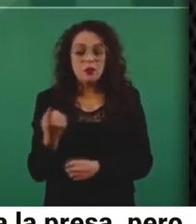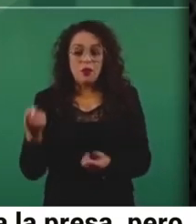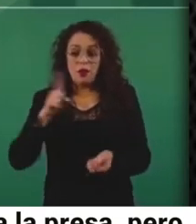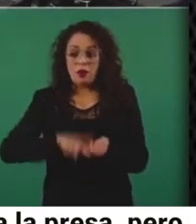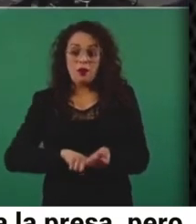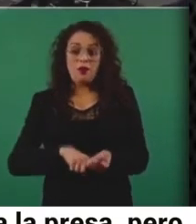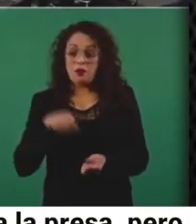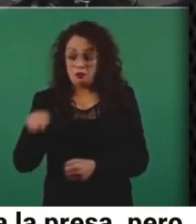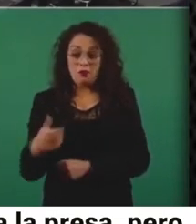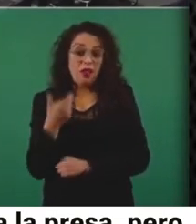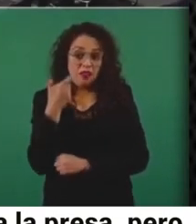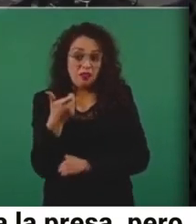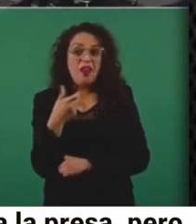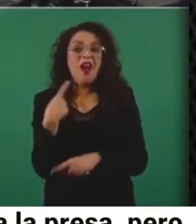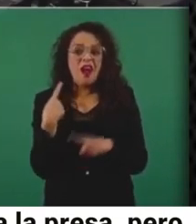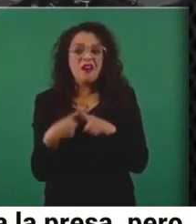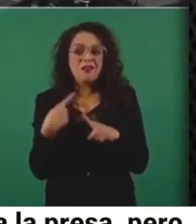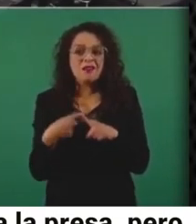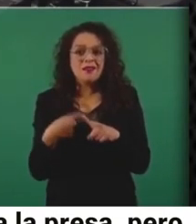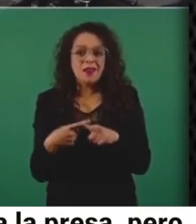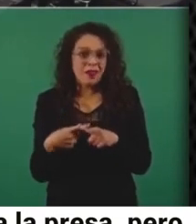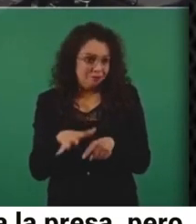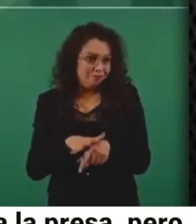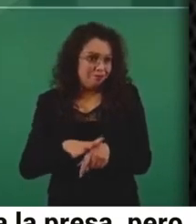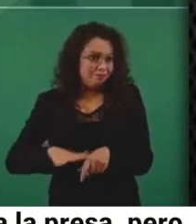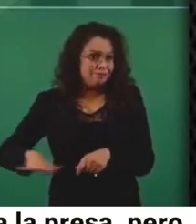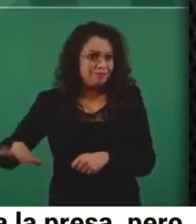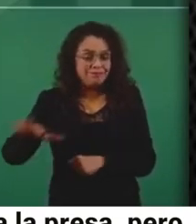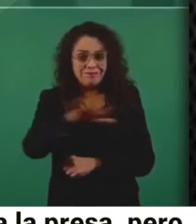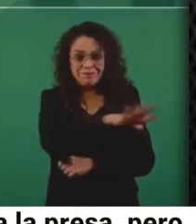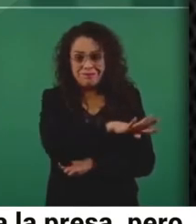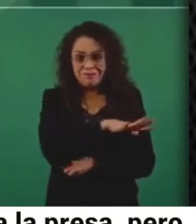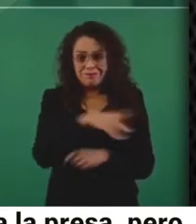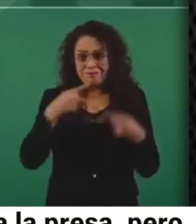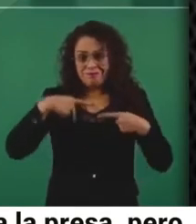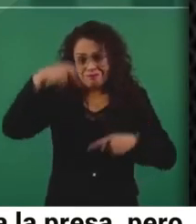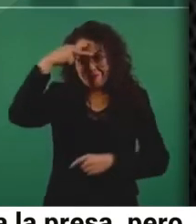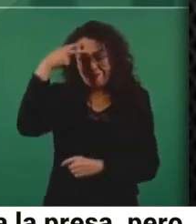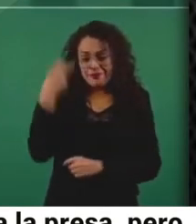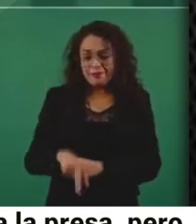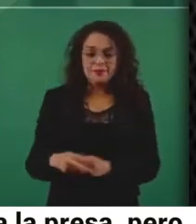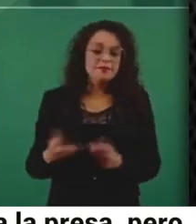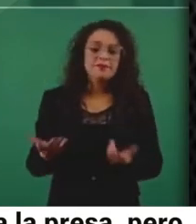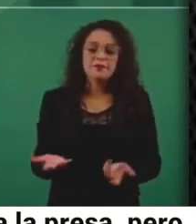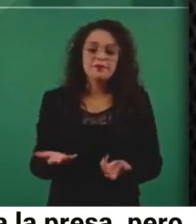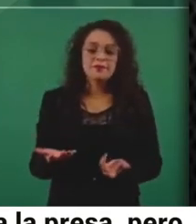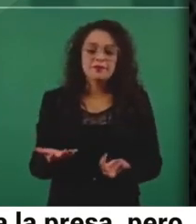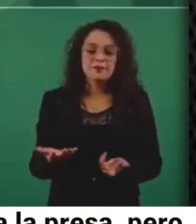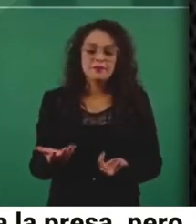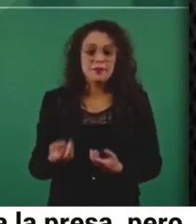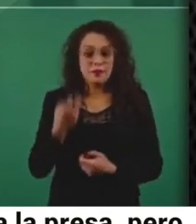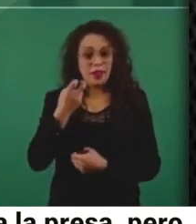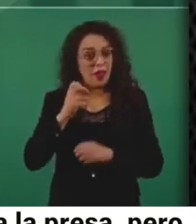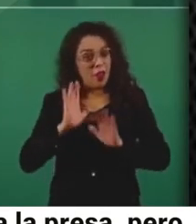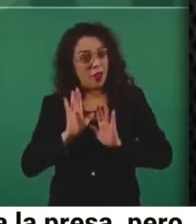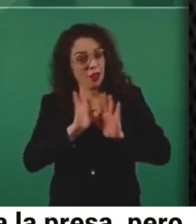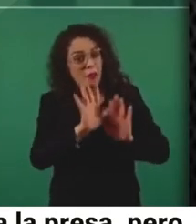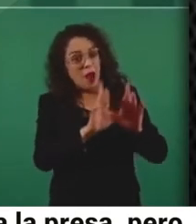del pueblo que no puede quedar convertido en ruinas.